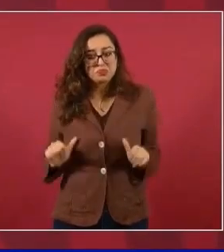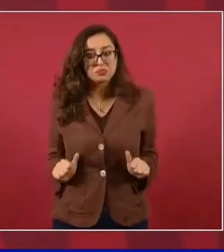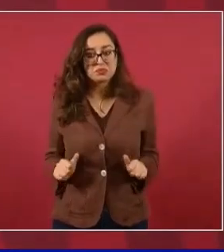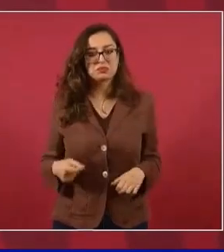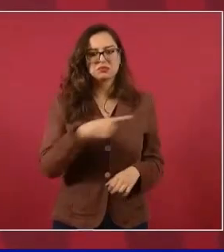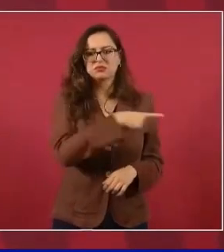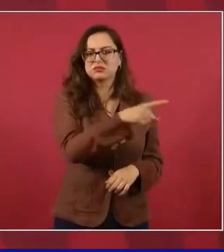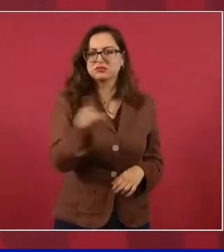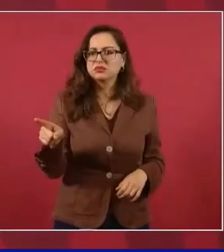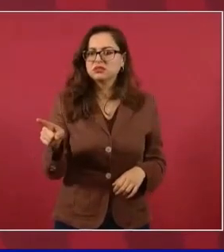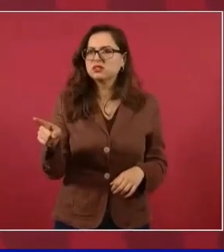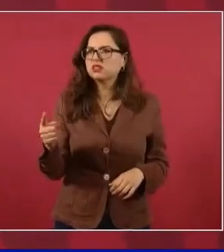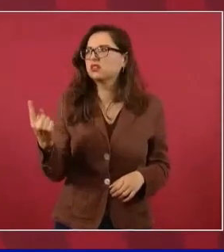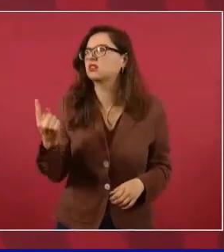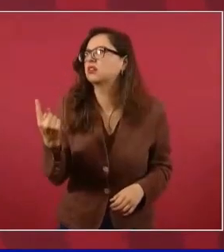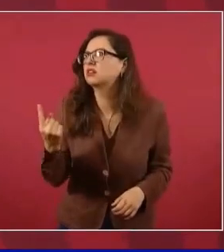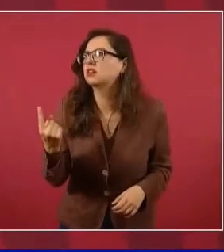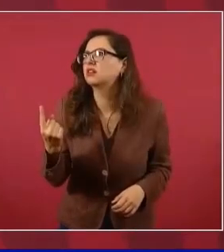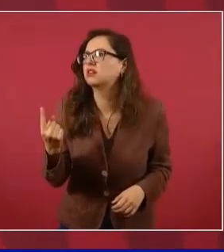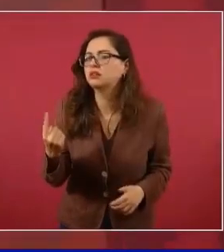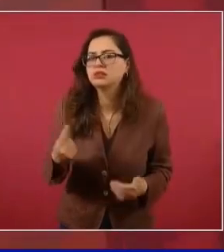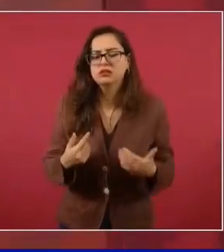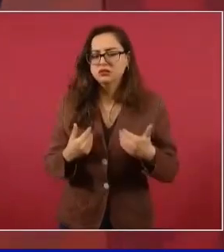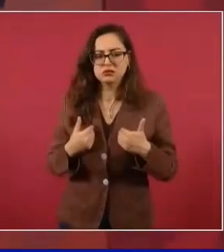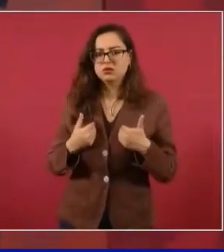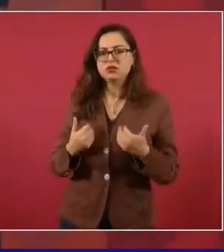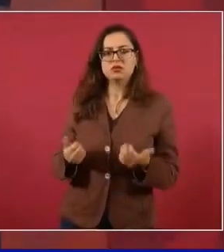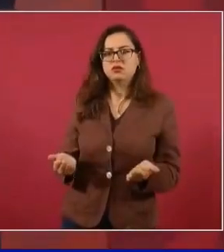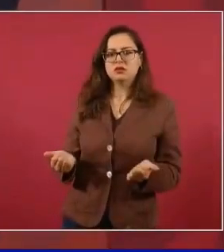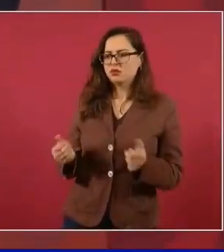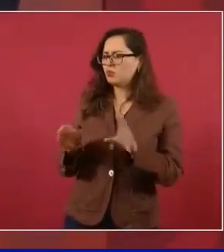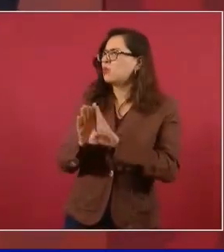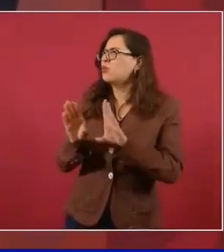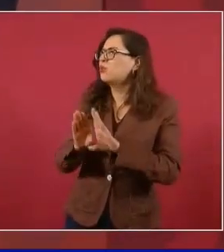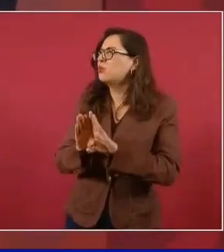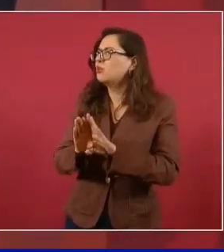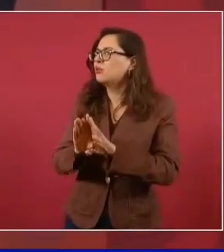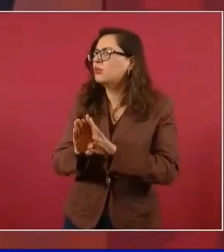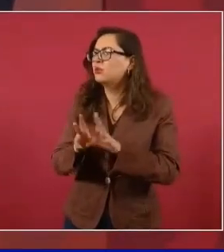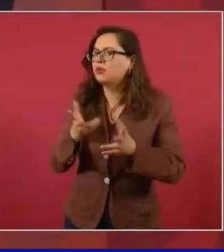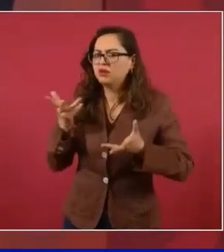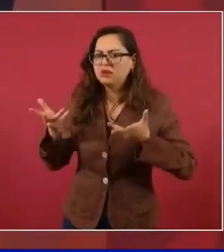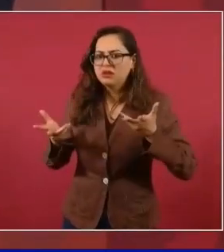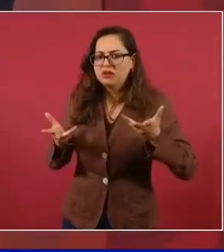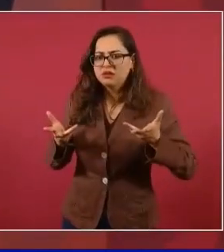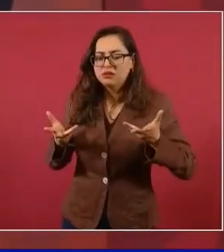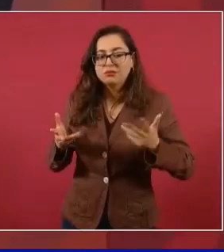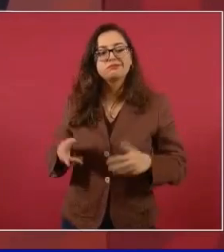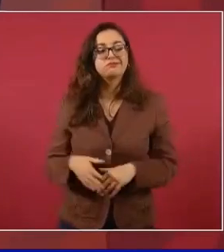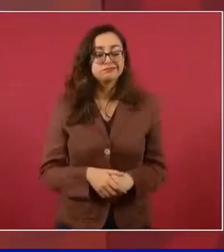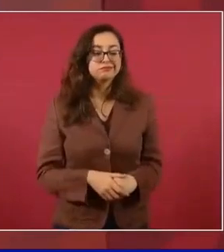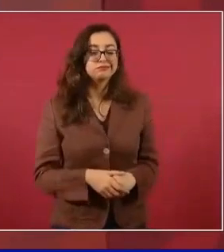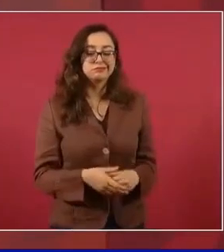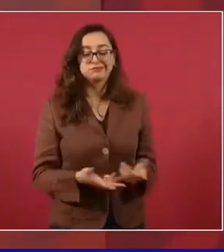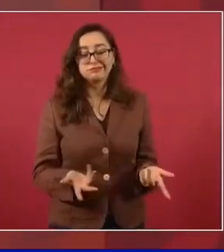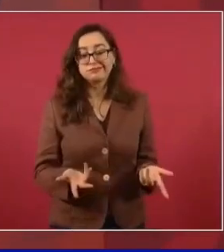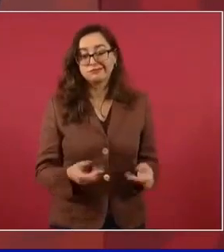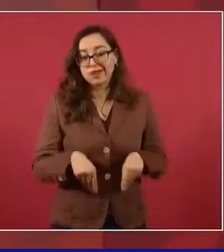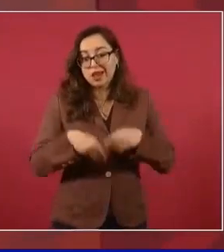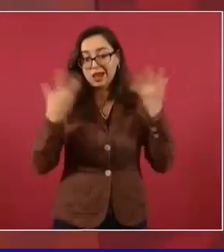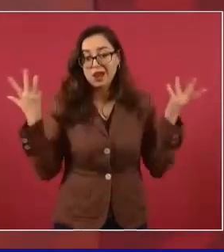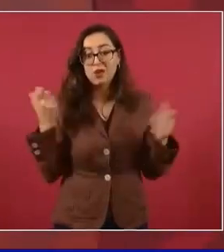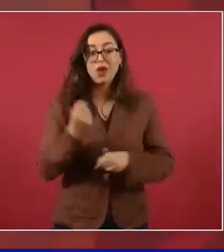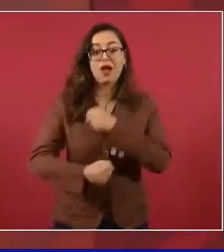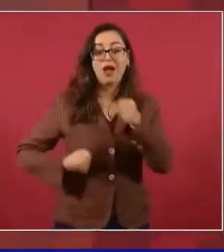Pero imagínense, son siglos de una práctica. ¿Cómo se